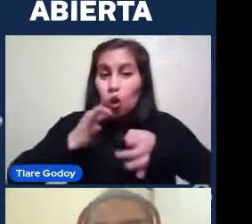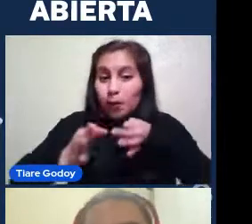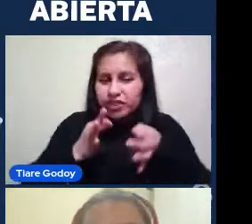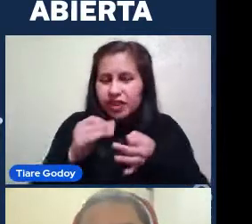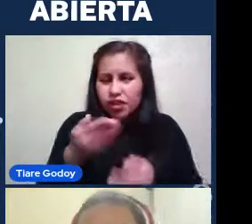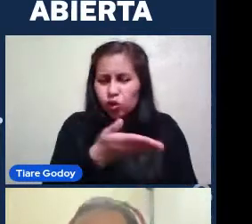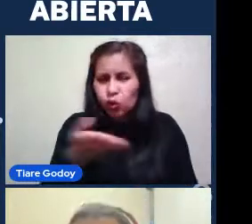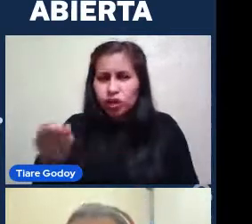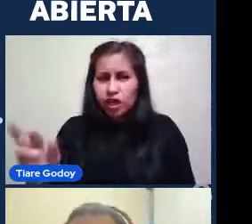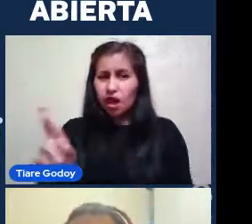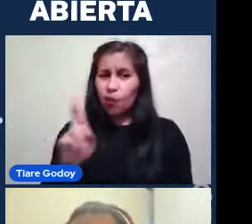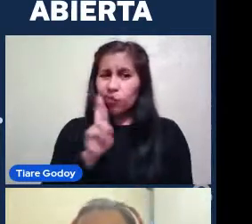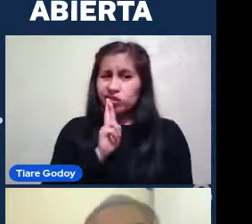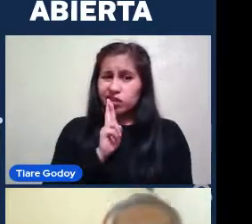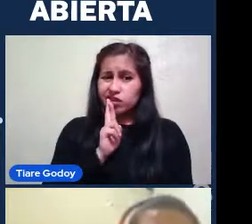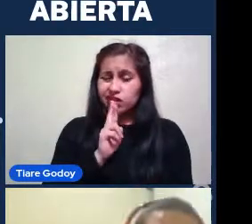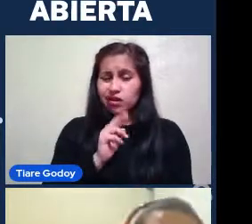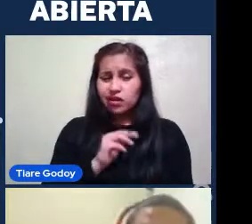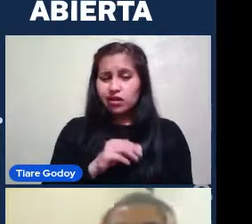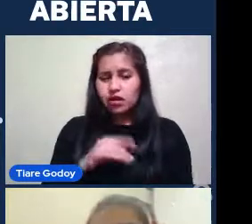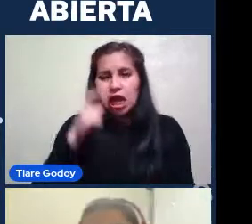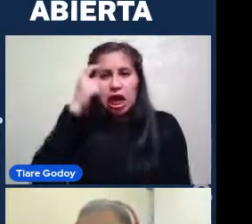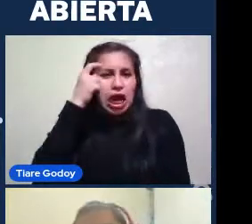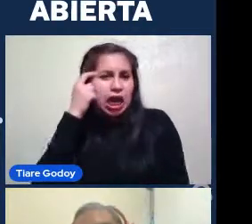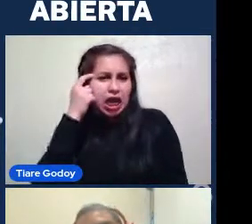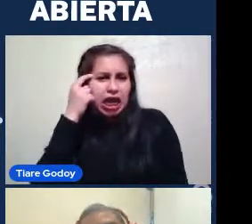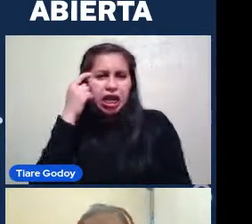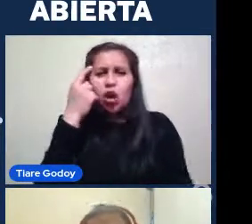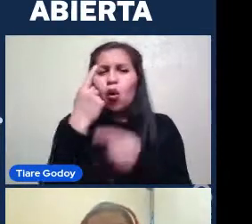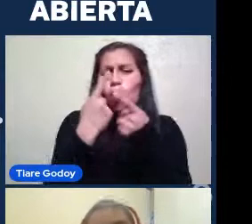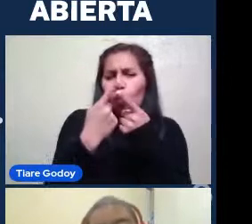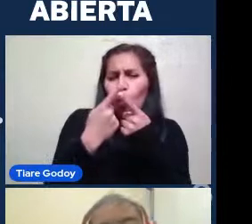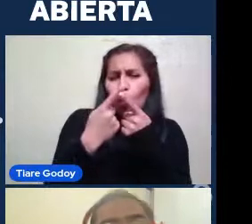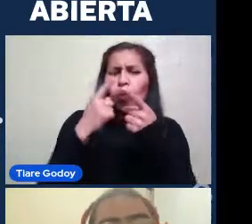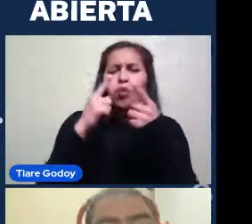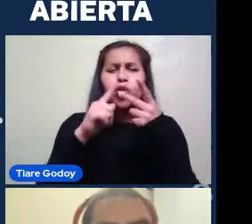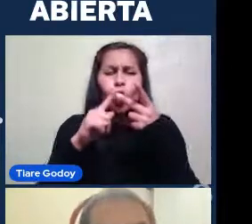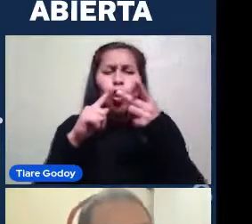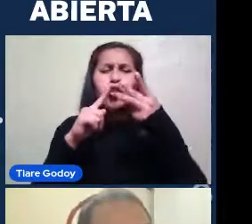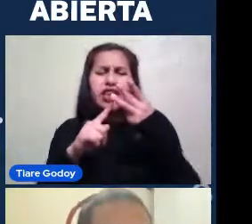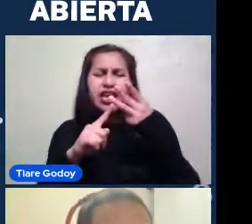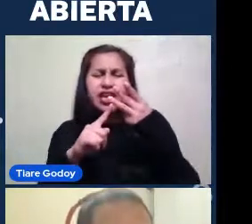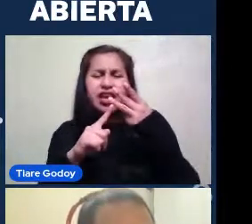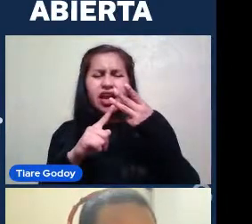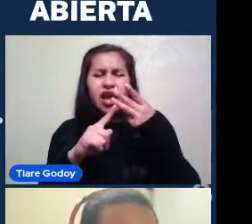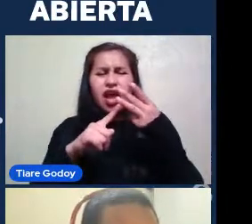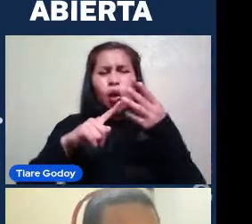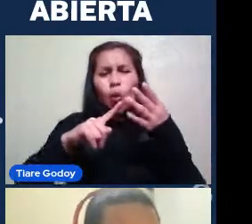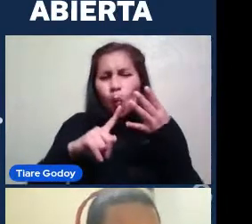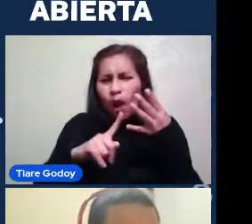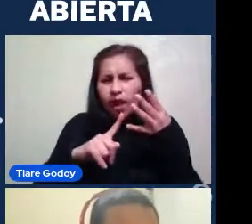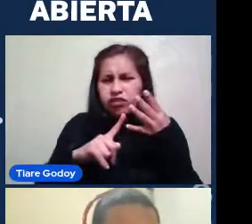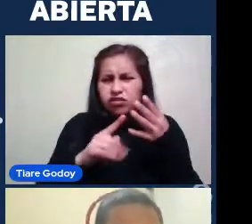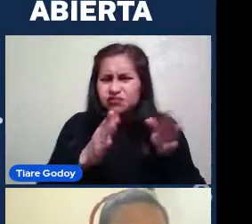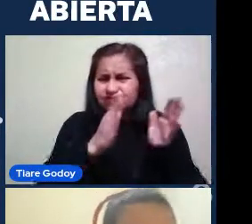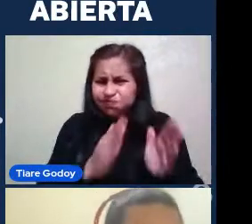Creen que hay Un tipo Creen que hay Dos tipos Tres tipos Y si quieren Dar una pequeña Descripción Mejor todavía